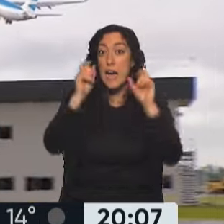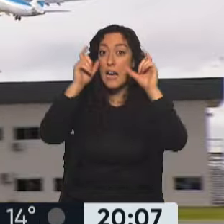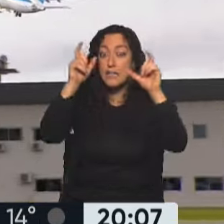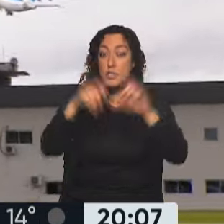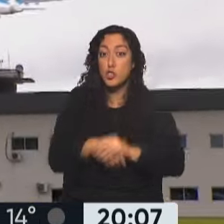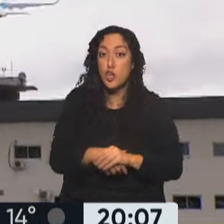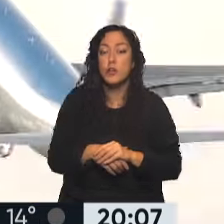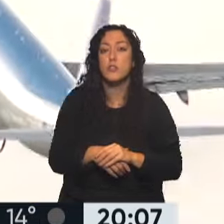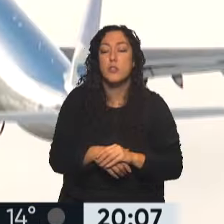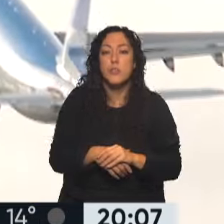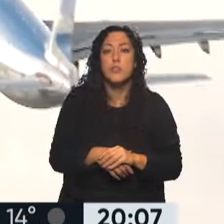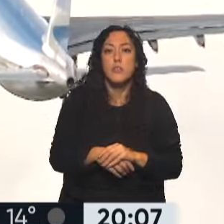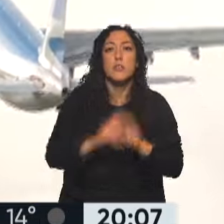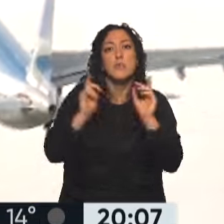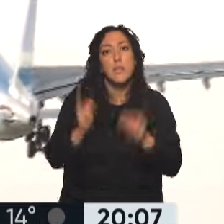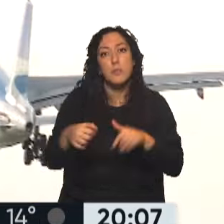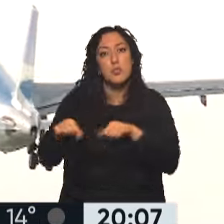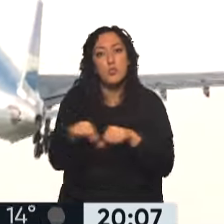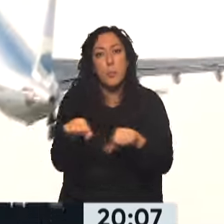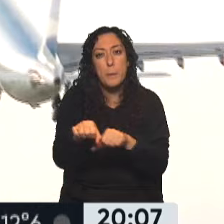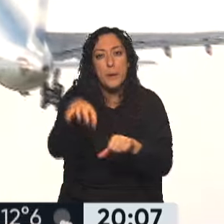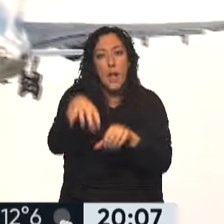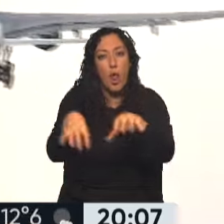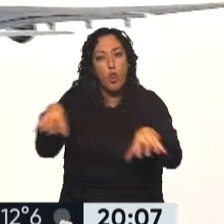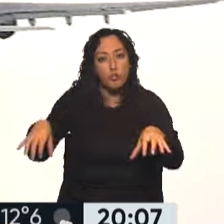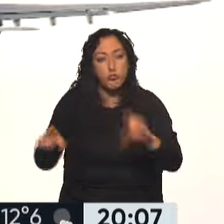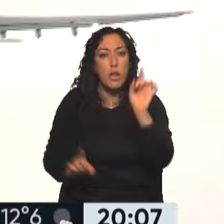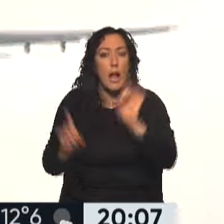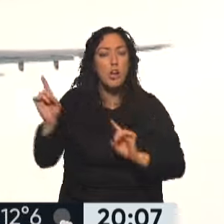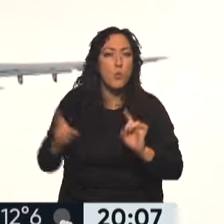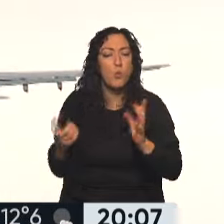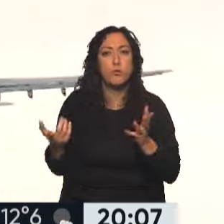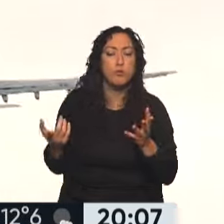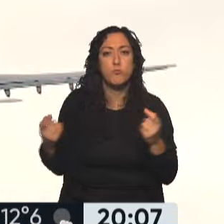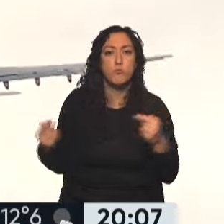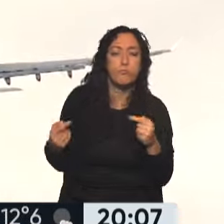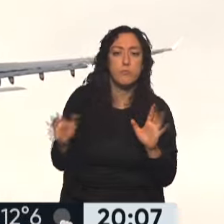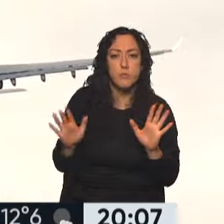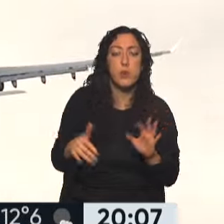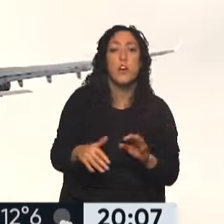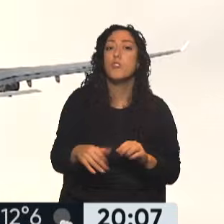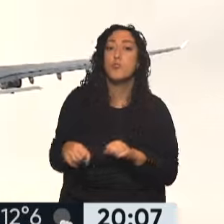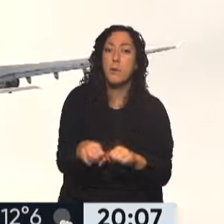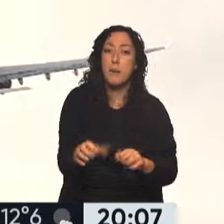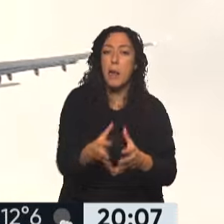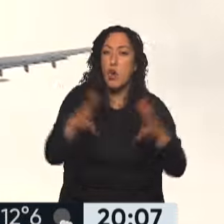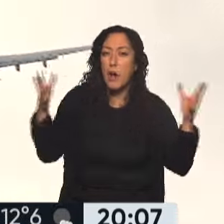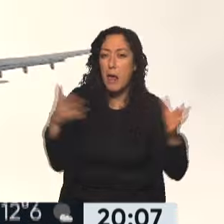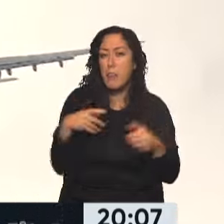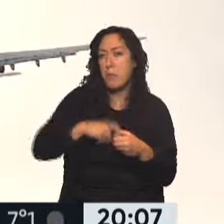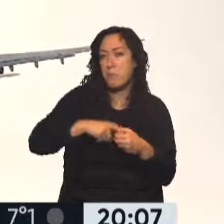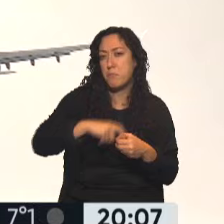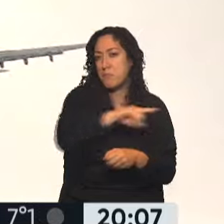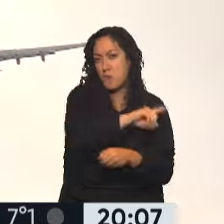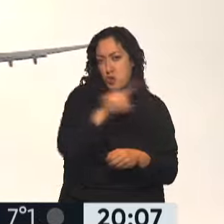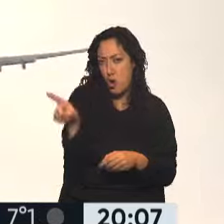supermercados? Sí, con respecto a los supermercados, hay algunas posiciones encontradas. Porque si bien las grandes cadenas dicen que no van a adherir al paro